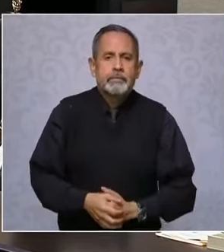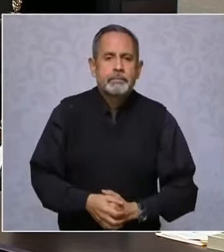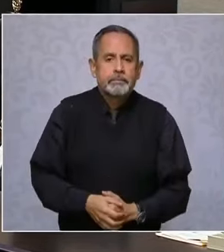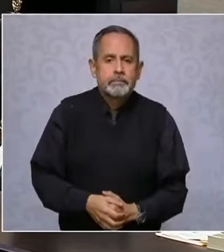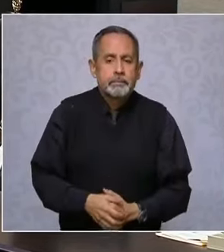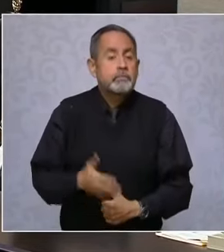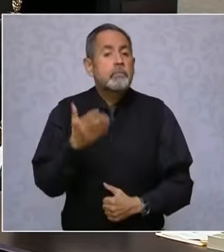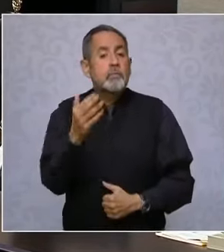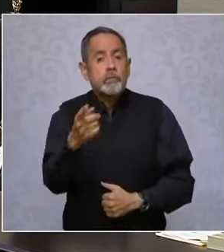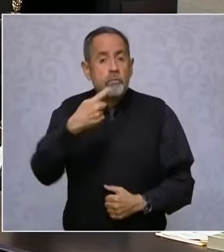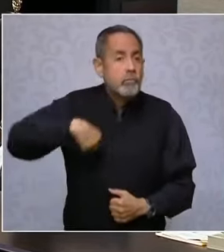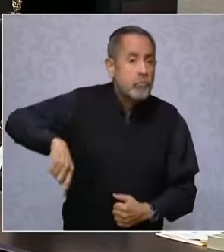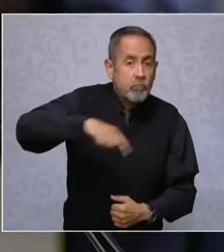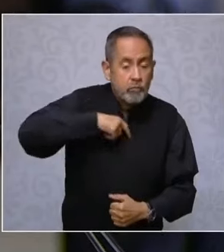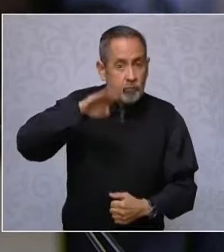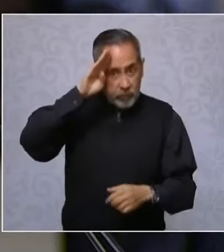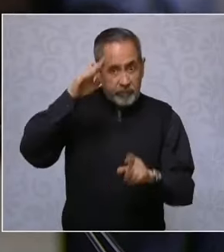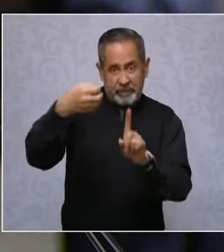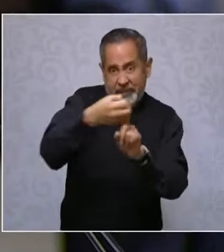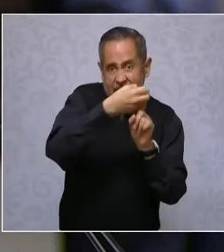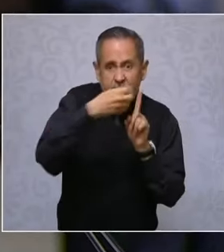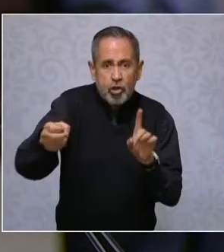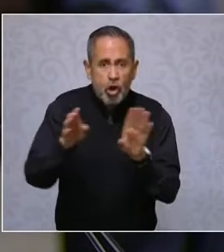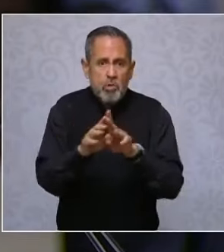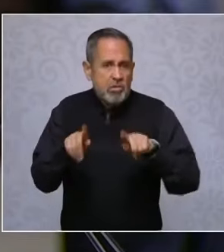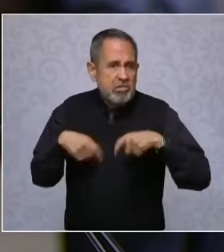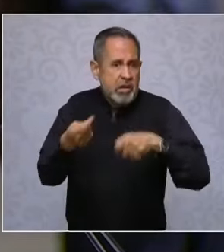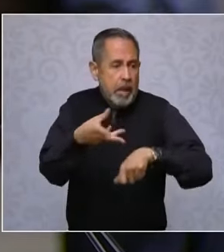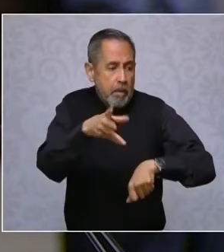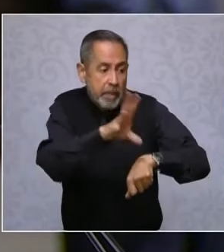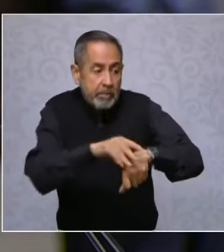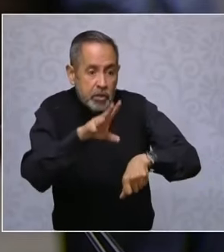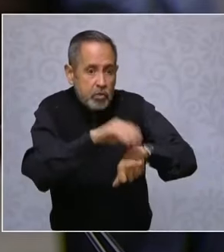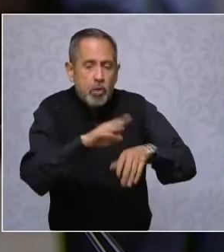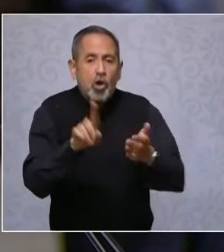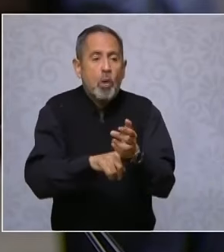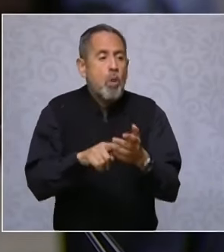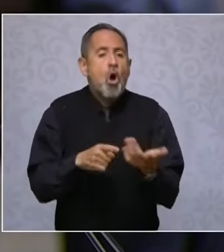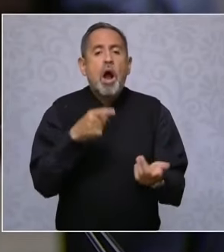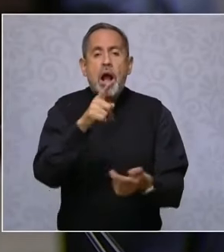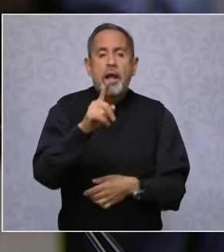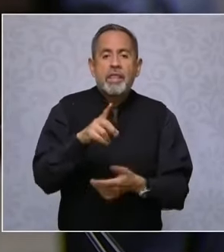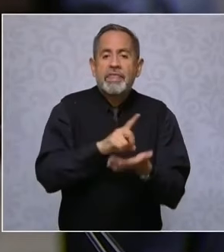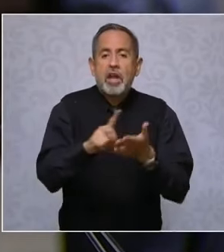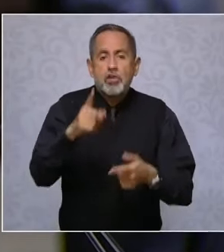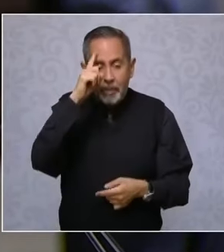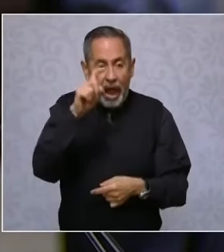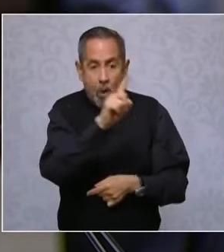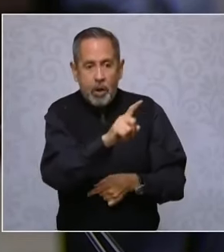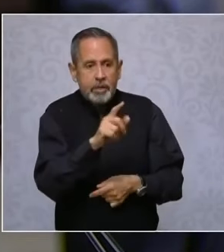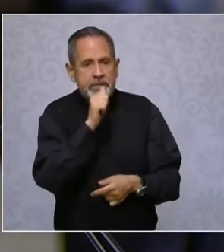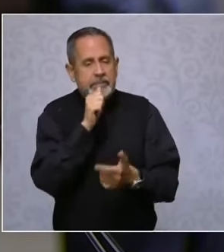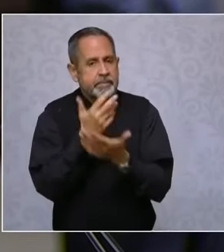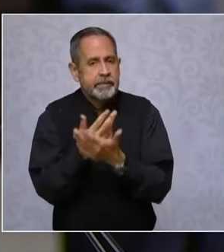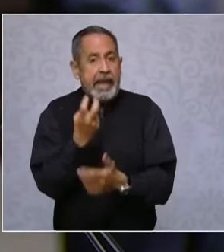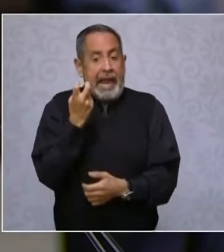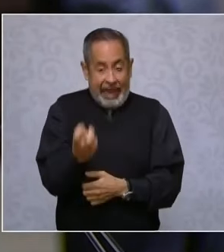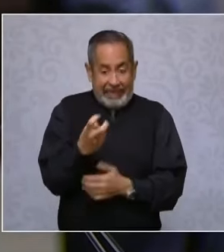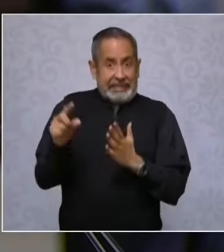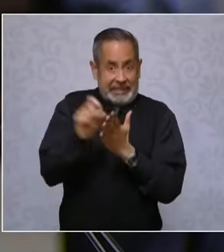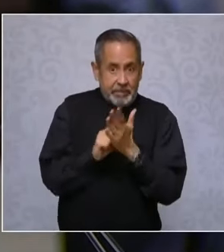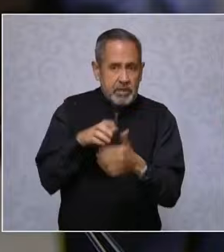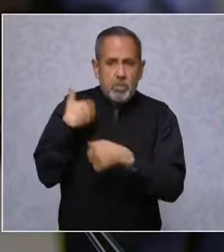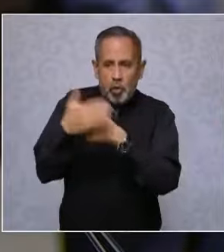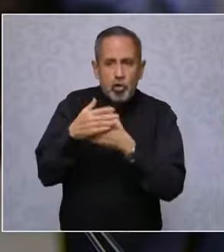Arrancaremos el ordenamiento de las concesiones y la transmisión de derechos de agua. Para ello, este mes firmaremos